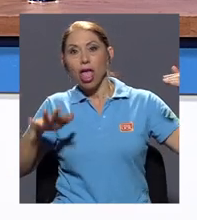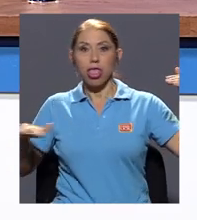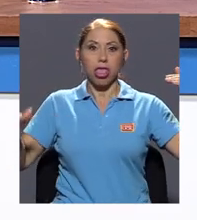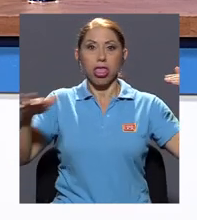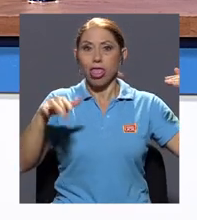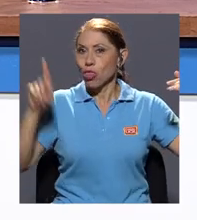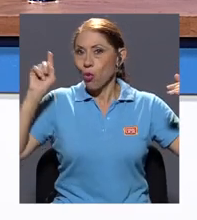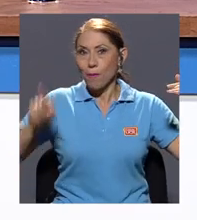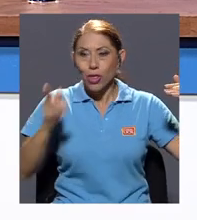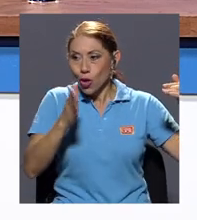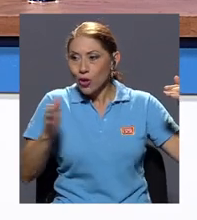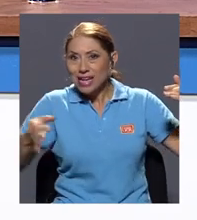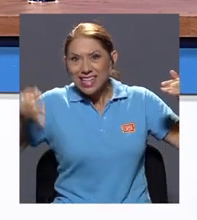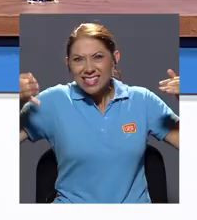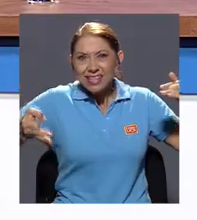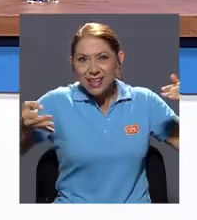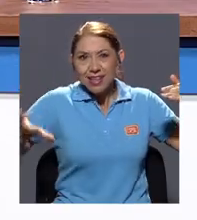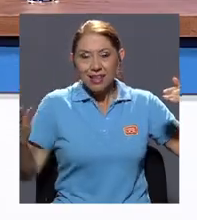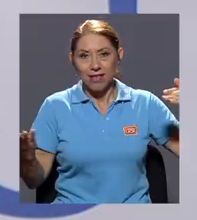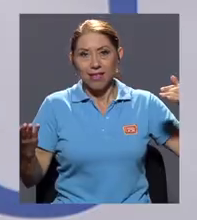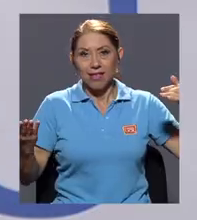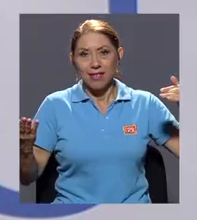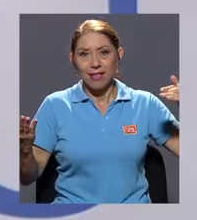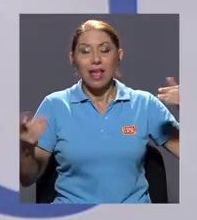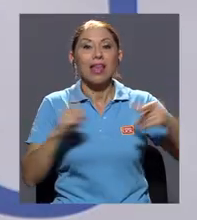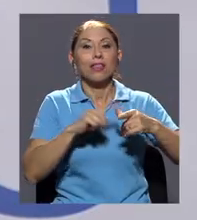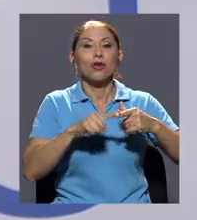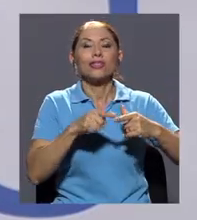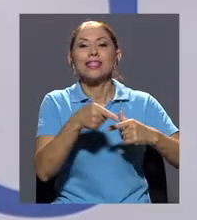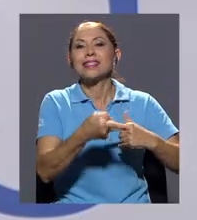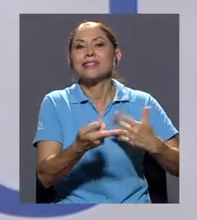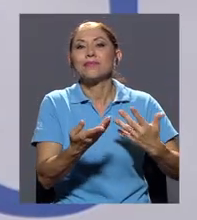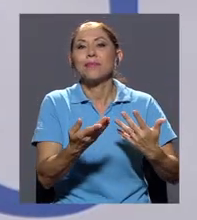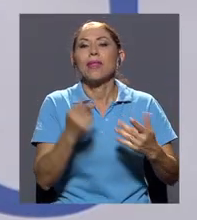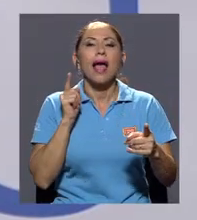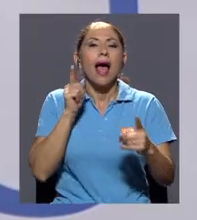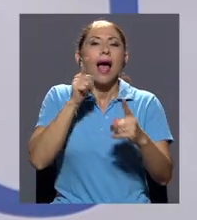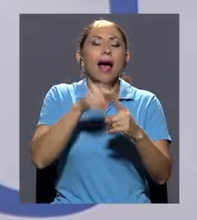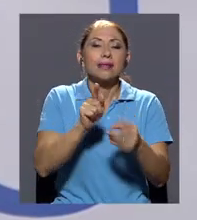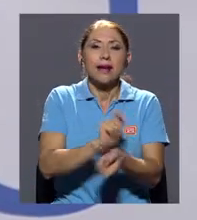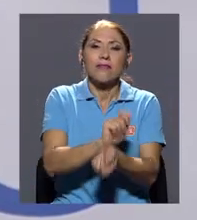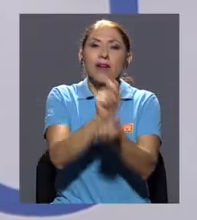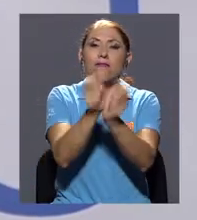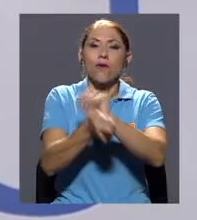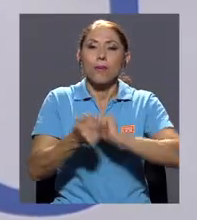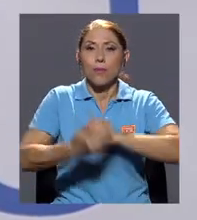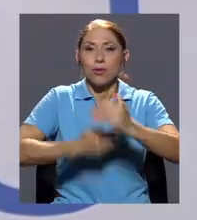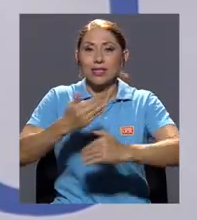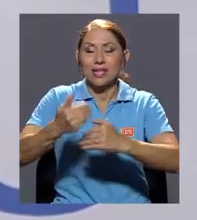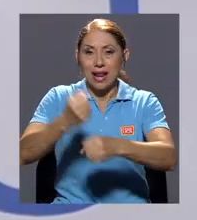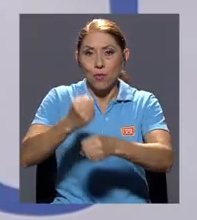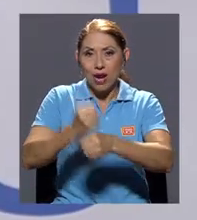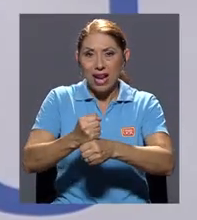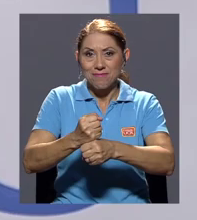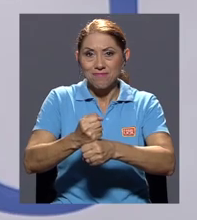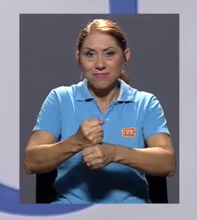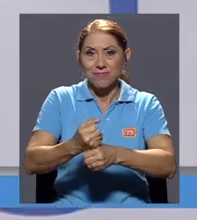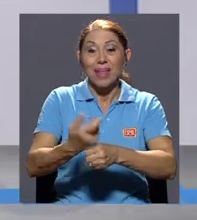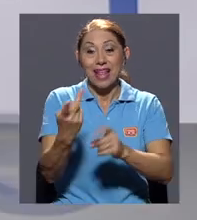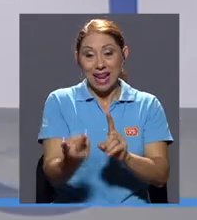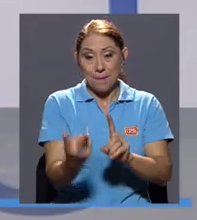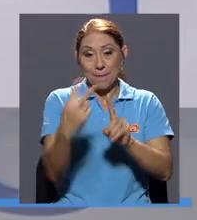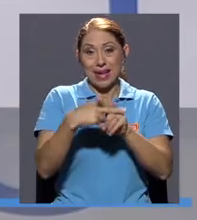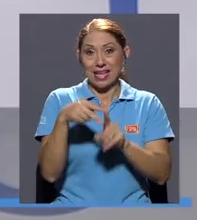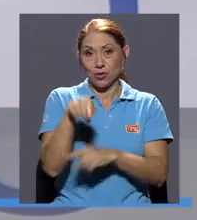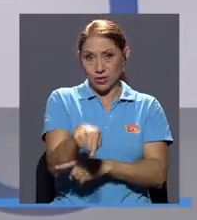desorganizarse históricamente. Entonces, no es sino hasta la reforma procesal laboral, a la aplicación de la reforma procesal